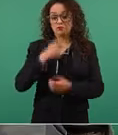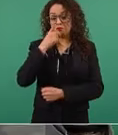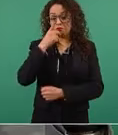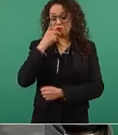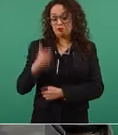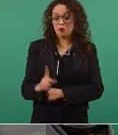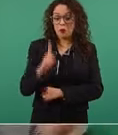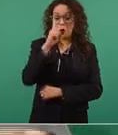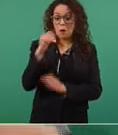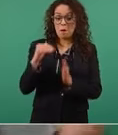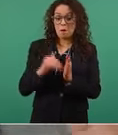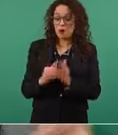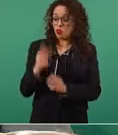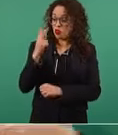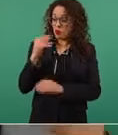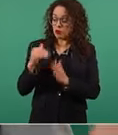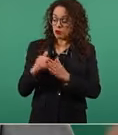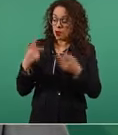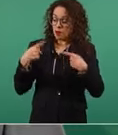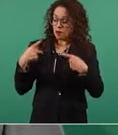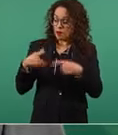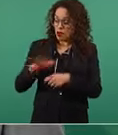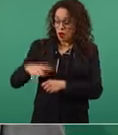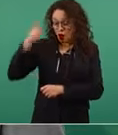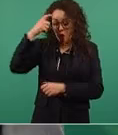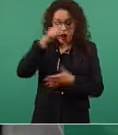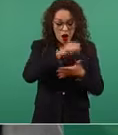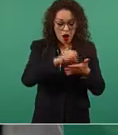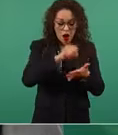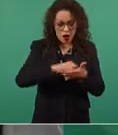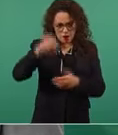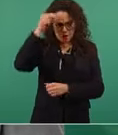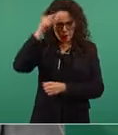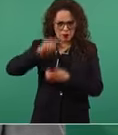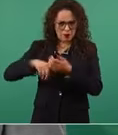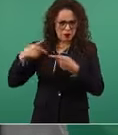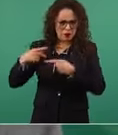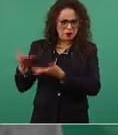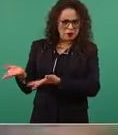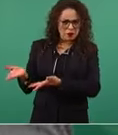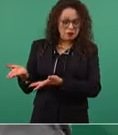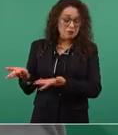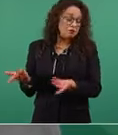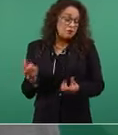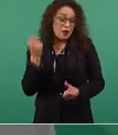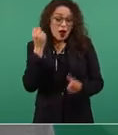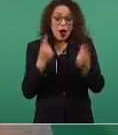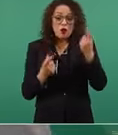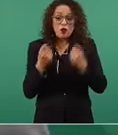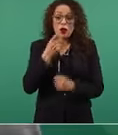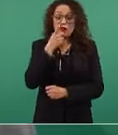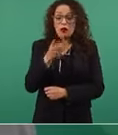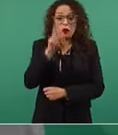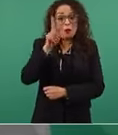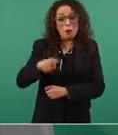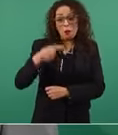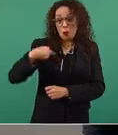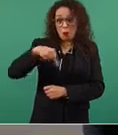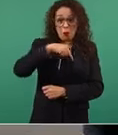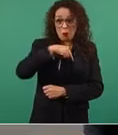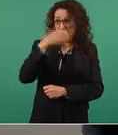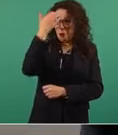intelectuales, escritores, y algunos dicen no los conocemos,